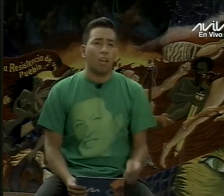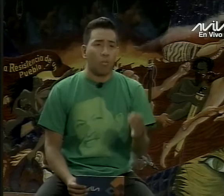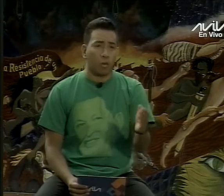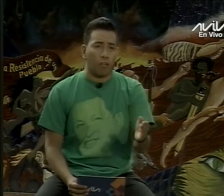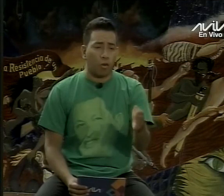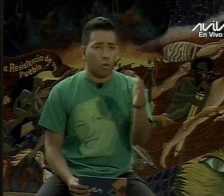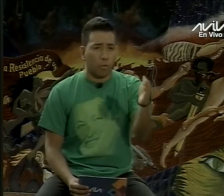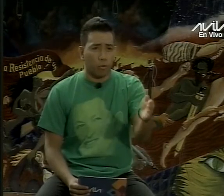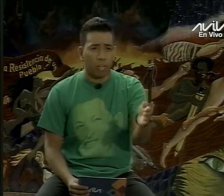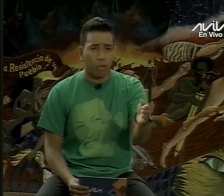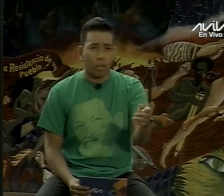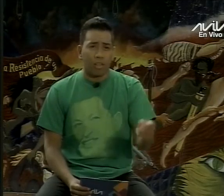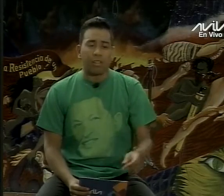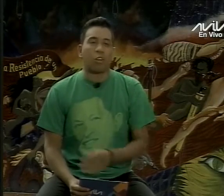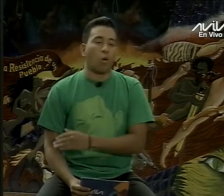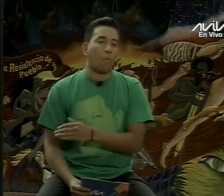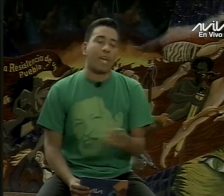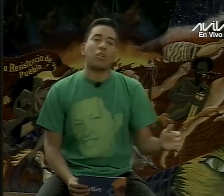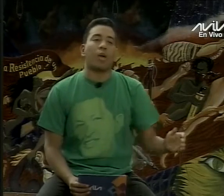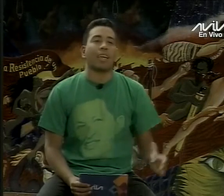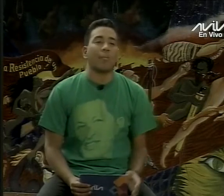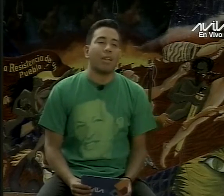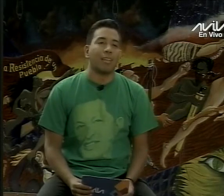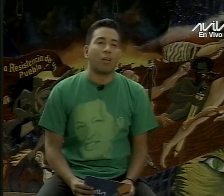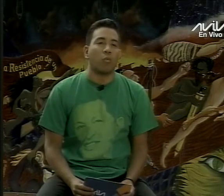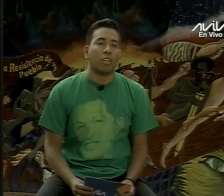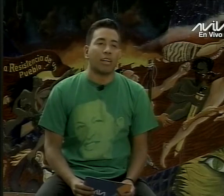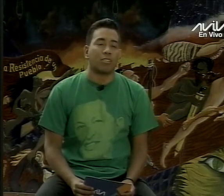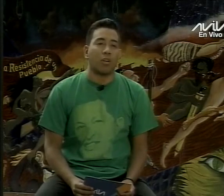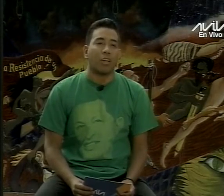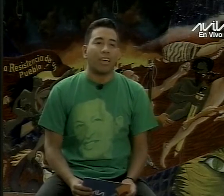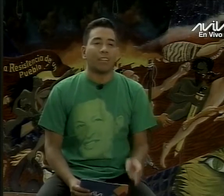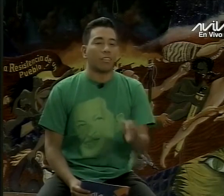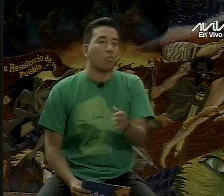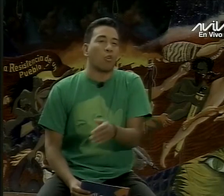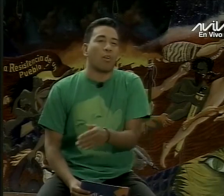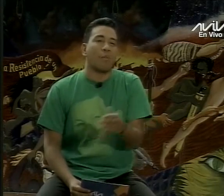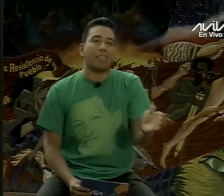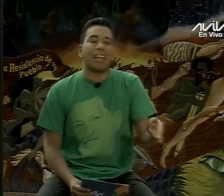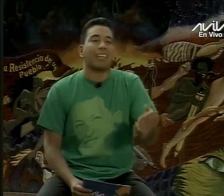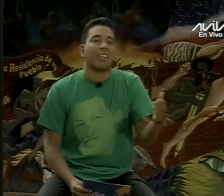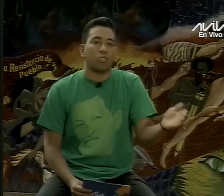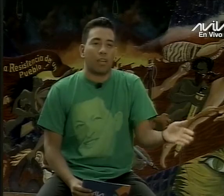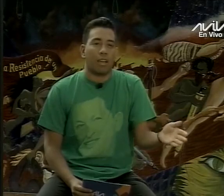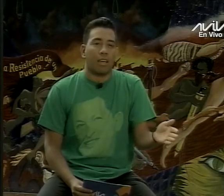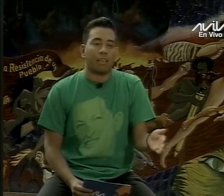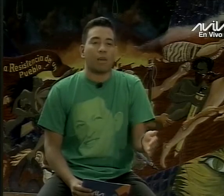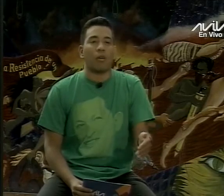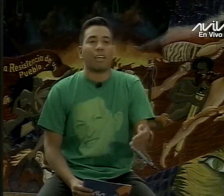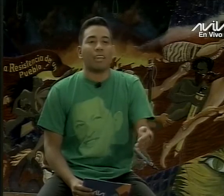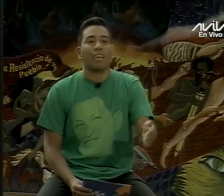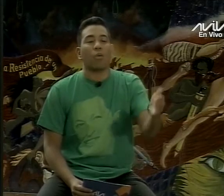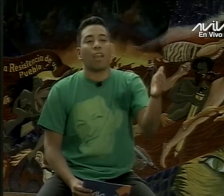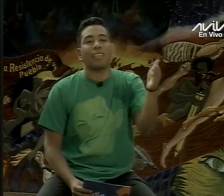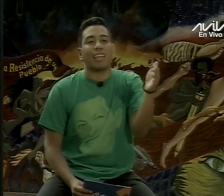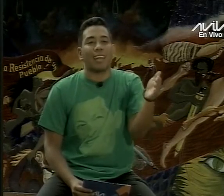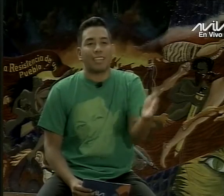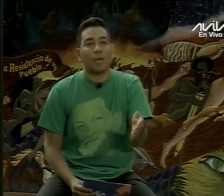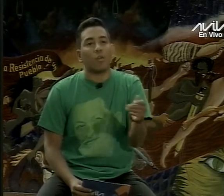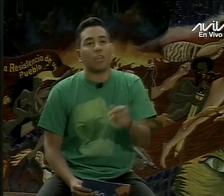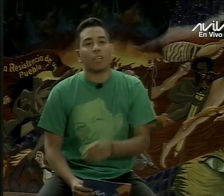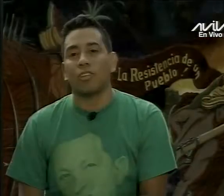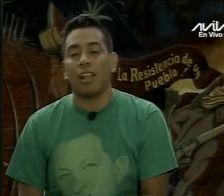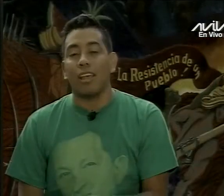Avila TV, los micrófonos, los reporteros, rompiendo los esquemas de la comunicación, normalmente la tradicional. Estamos aquí con la